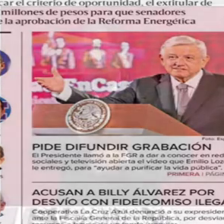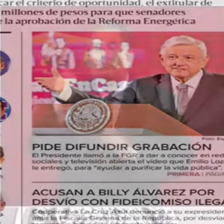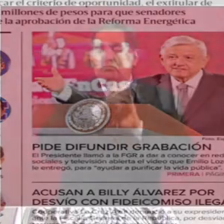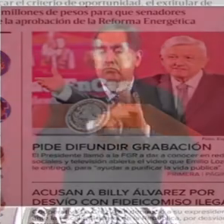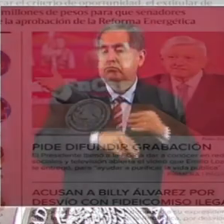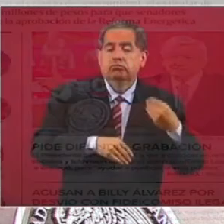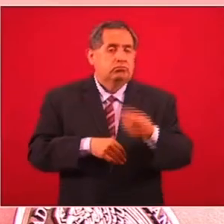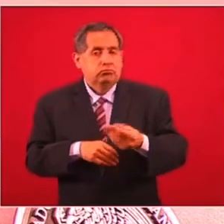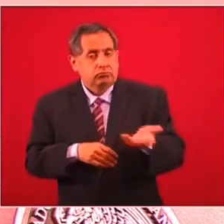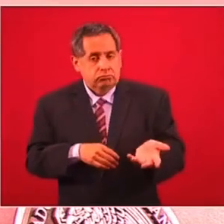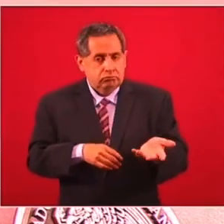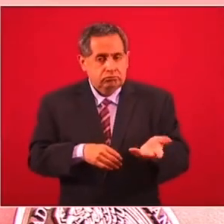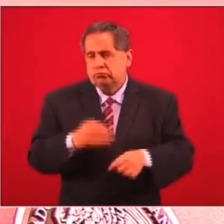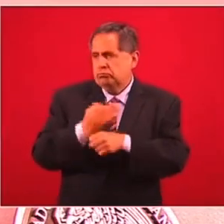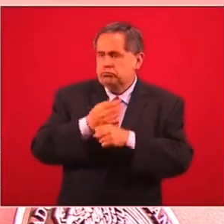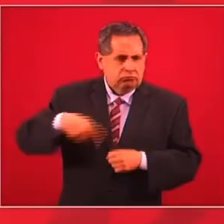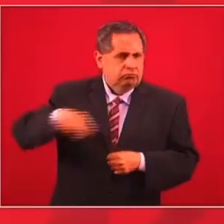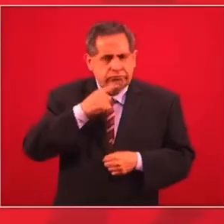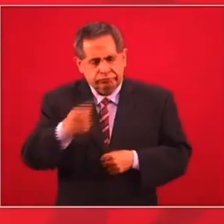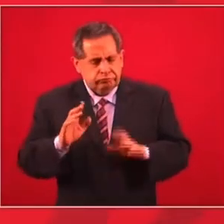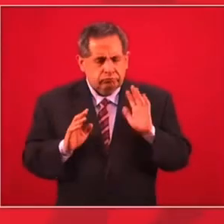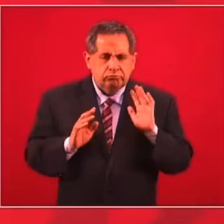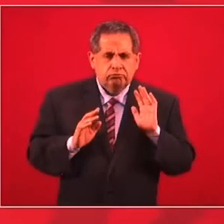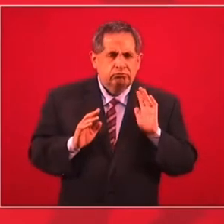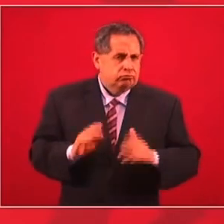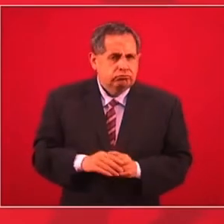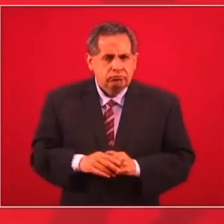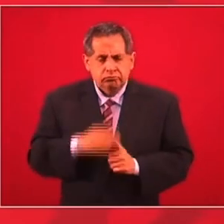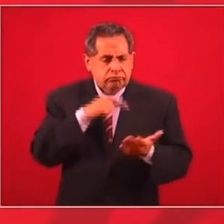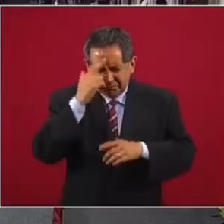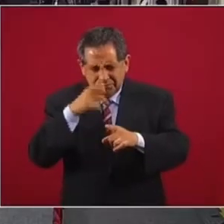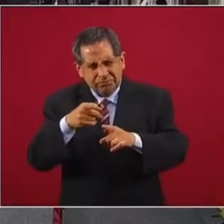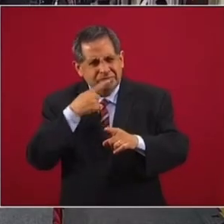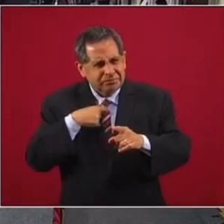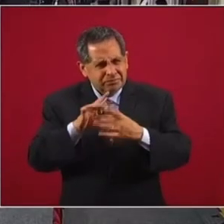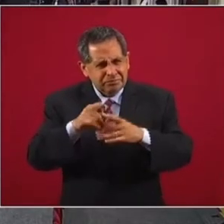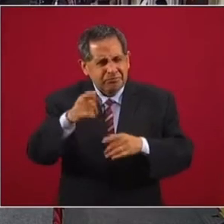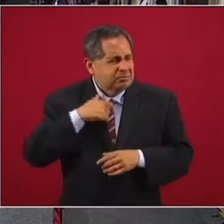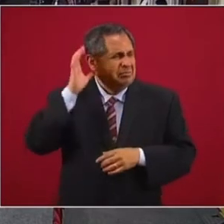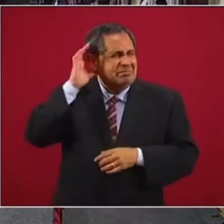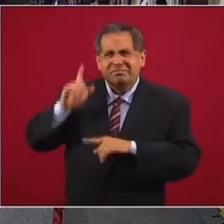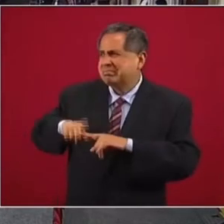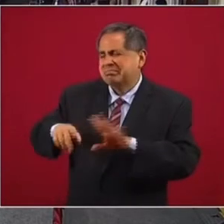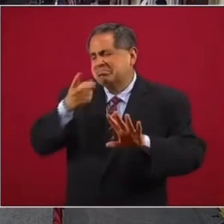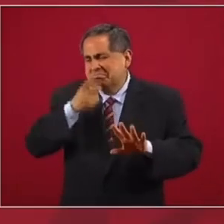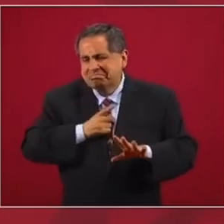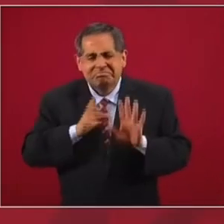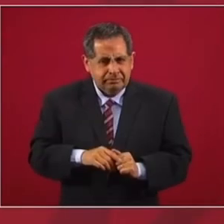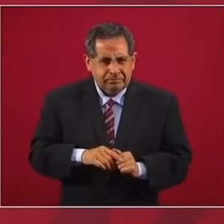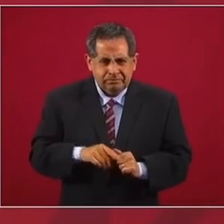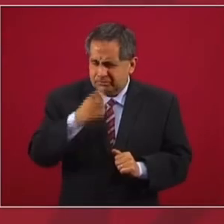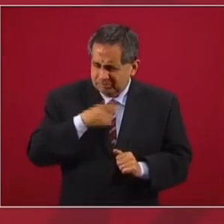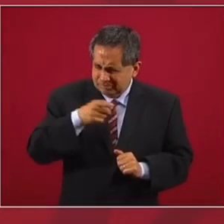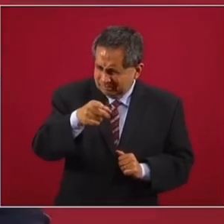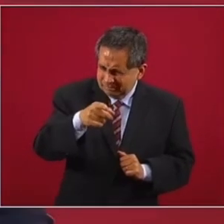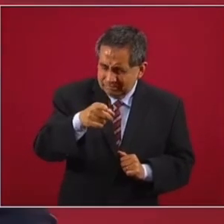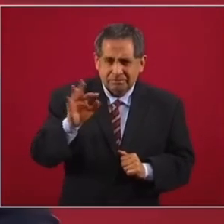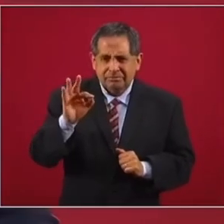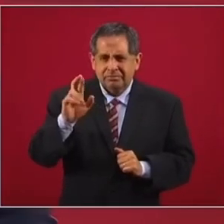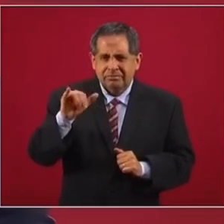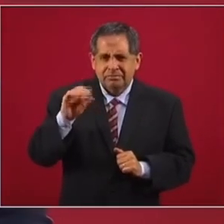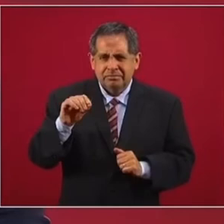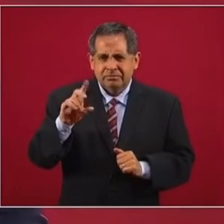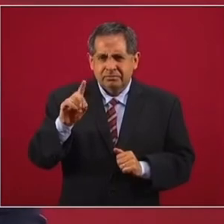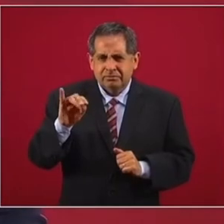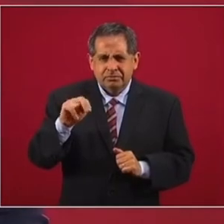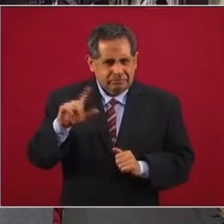se está aceptando como válido, pero creo que escuché que dijiste de que Francisco